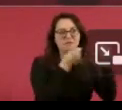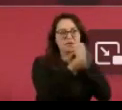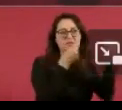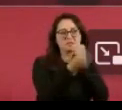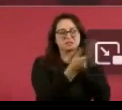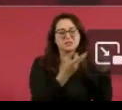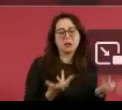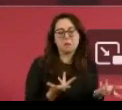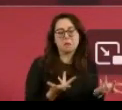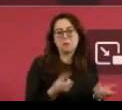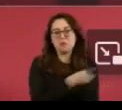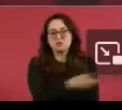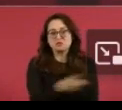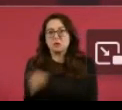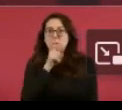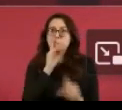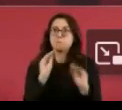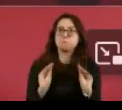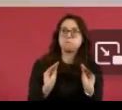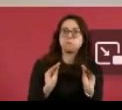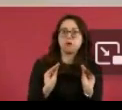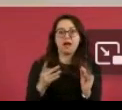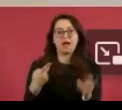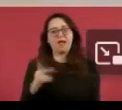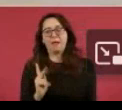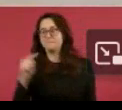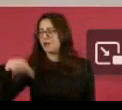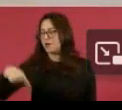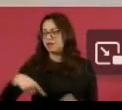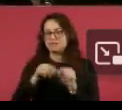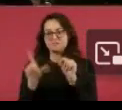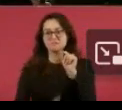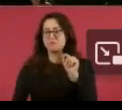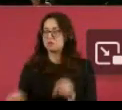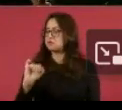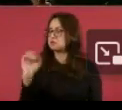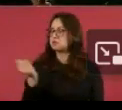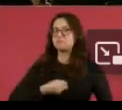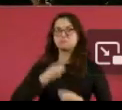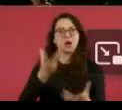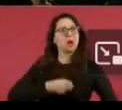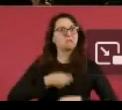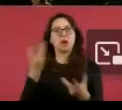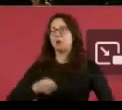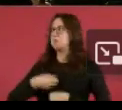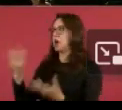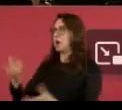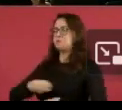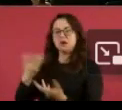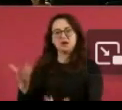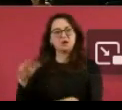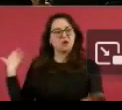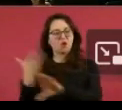que obtuvo información que precisamente